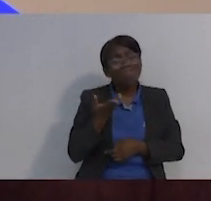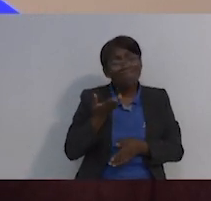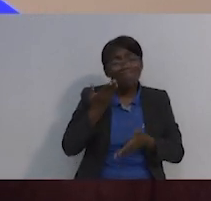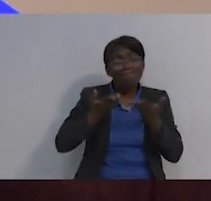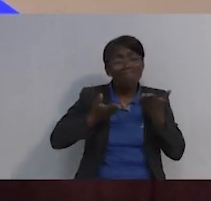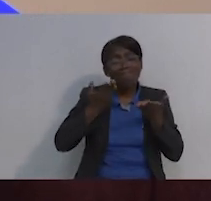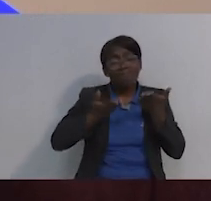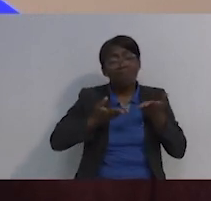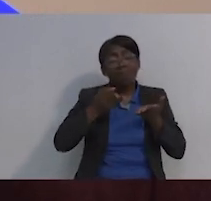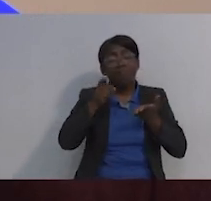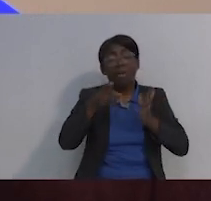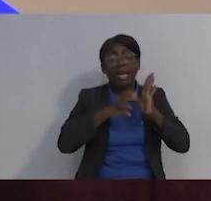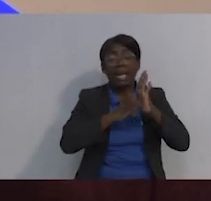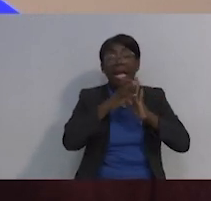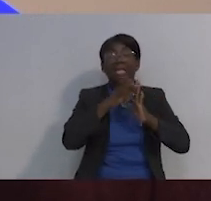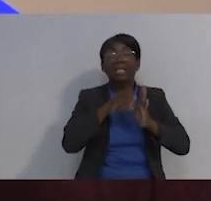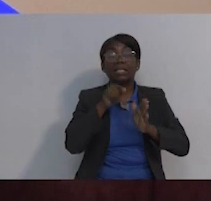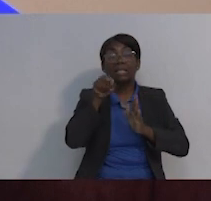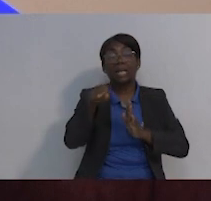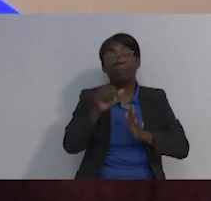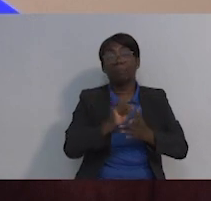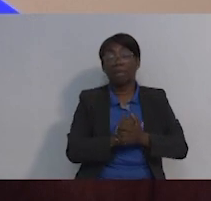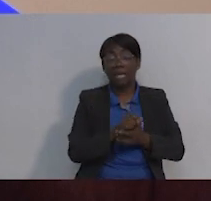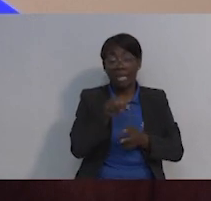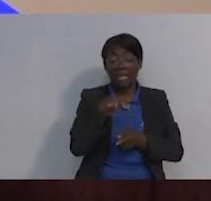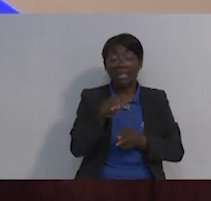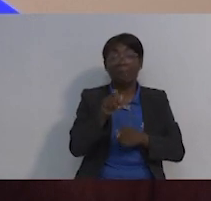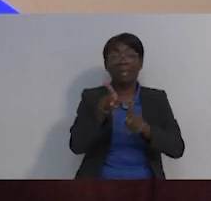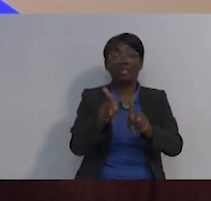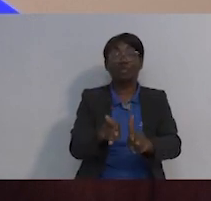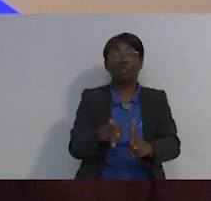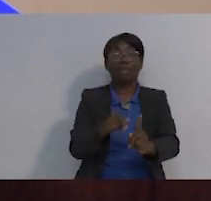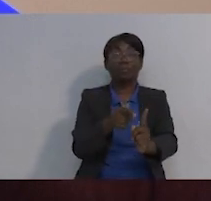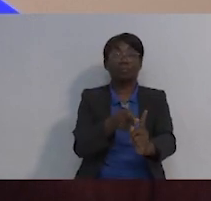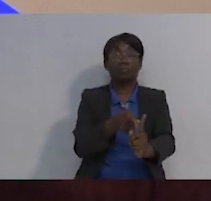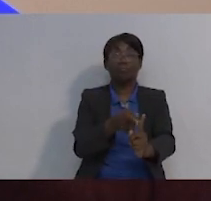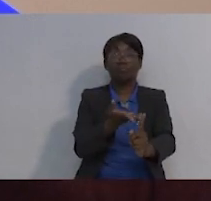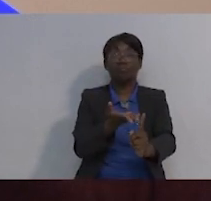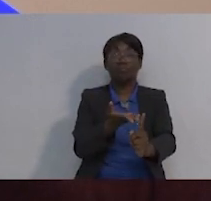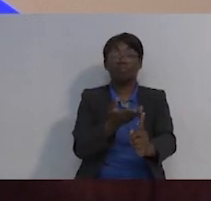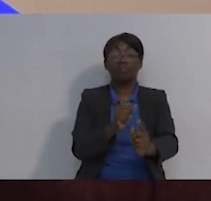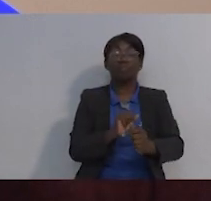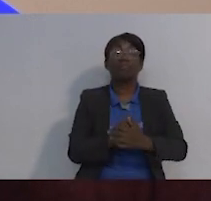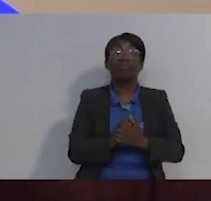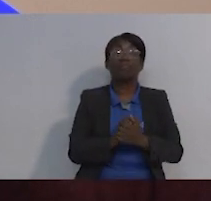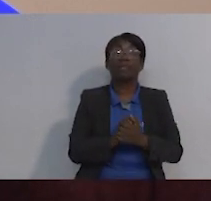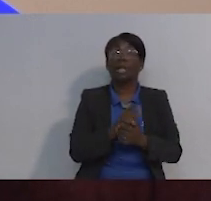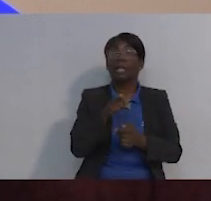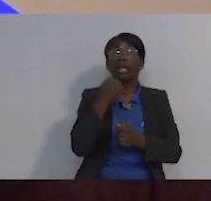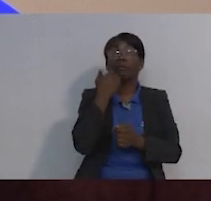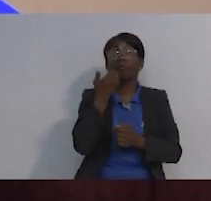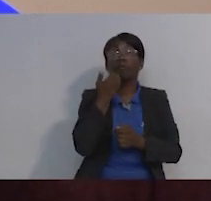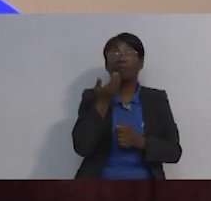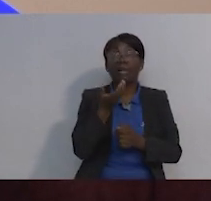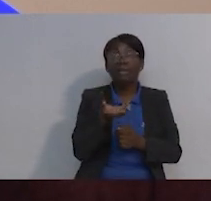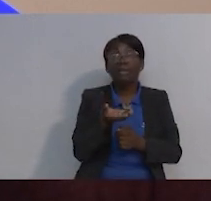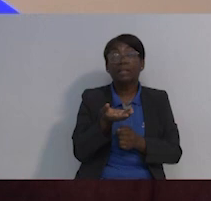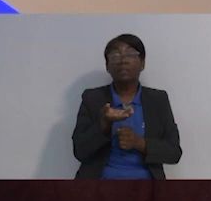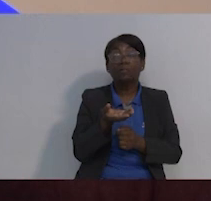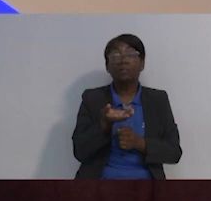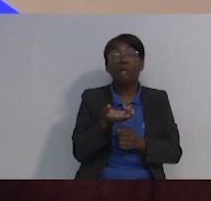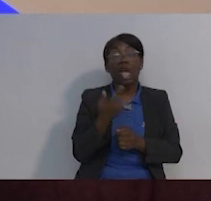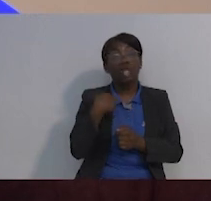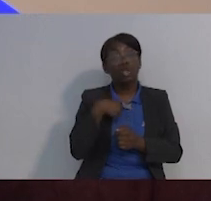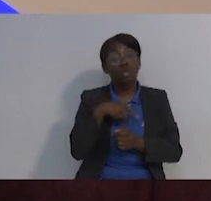justificar en la referencia que hay alta sospecha o de que pueda estar padeciendo un diagnóstico de cáncer este